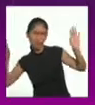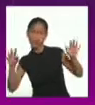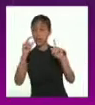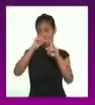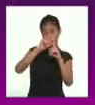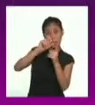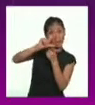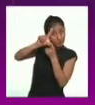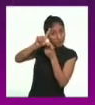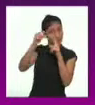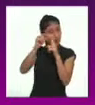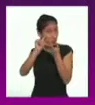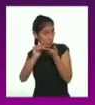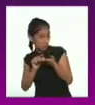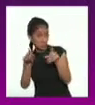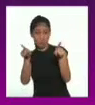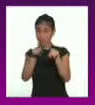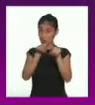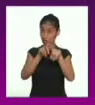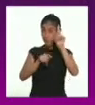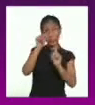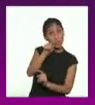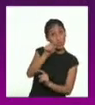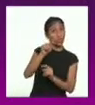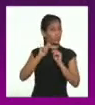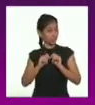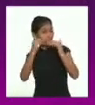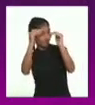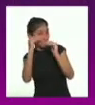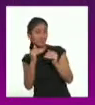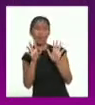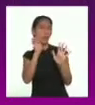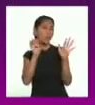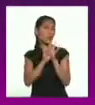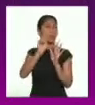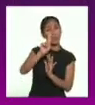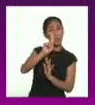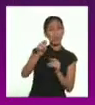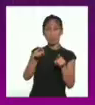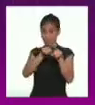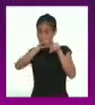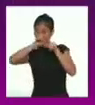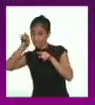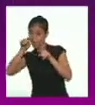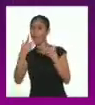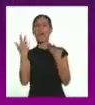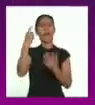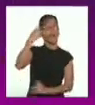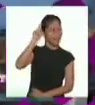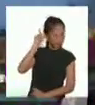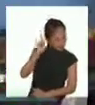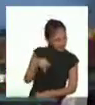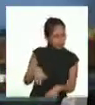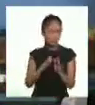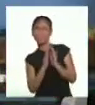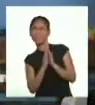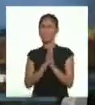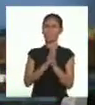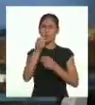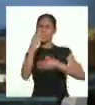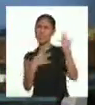las mayúsculas y algunos signos de puntuación, como el punto y aparte. ¡Ay!